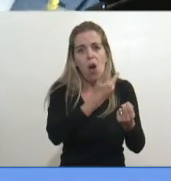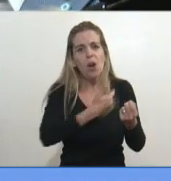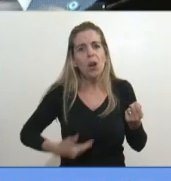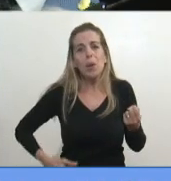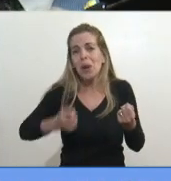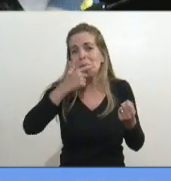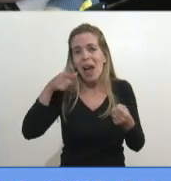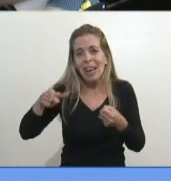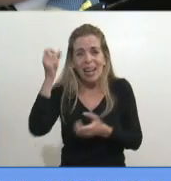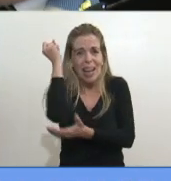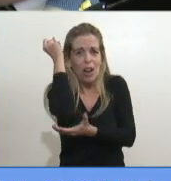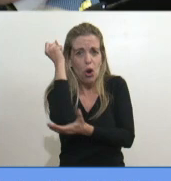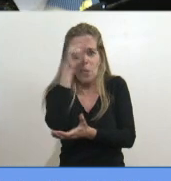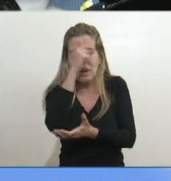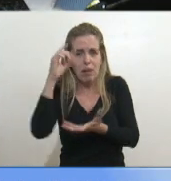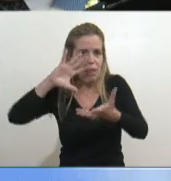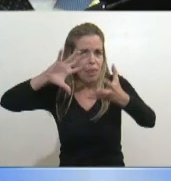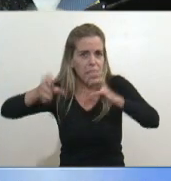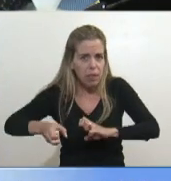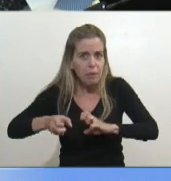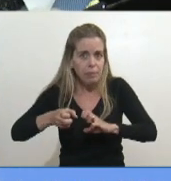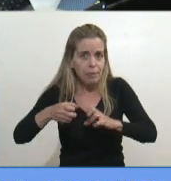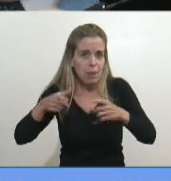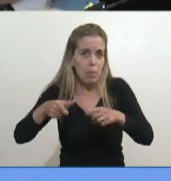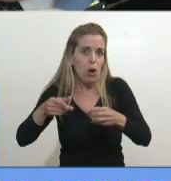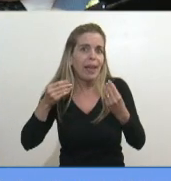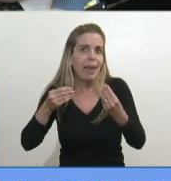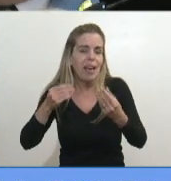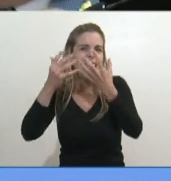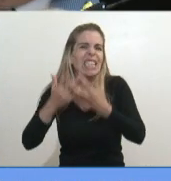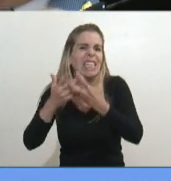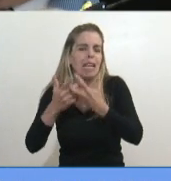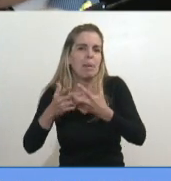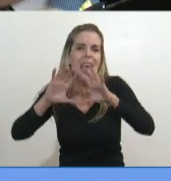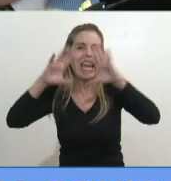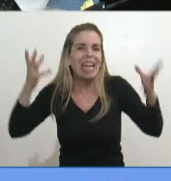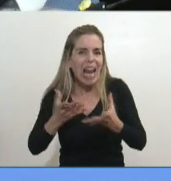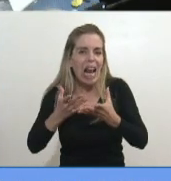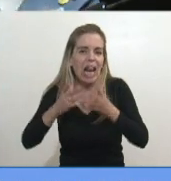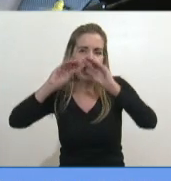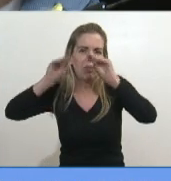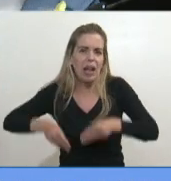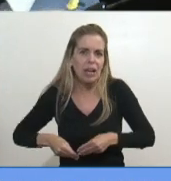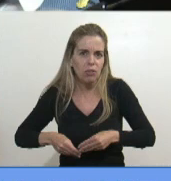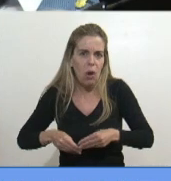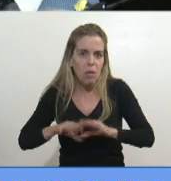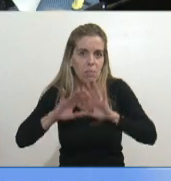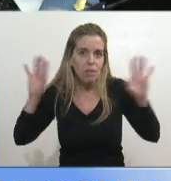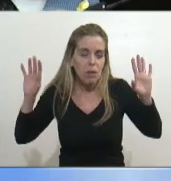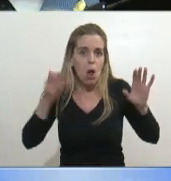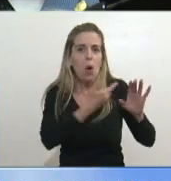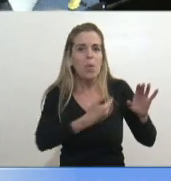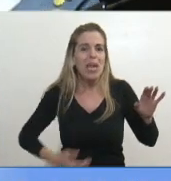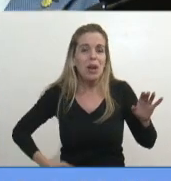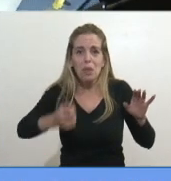economía nacional, que destruyó, porque lo que fracasó fue un sistema realmente, y fue tan malo ese gobierno,